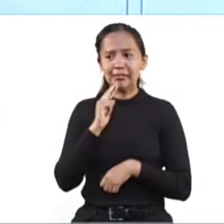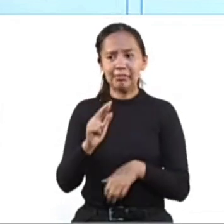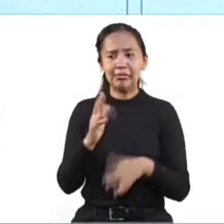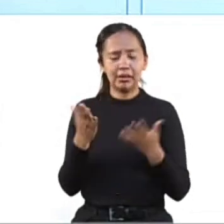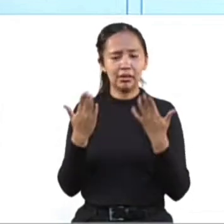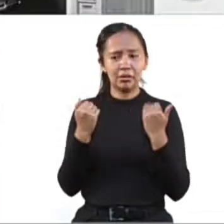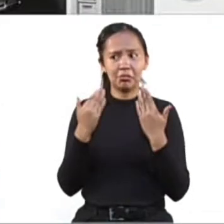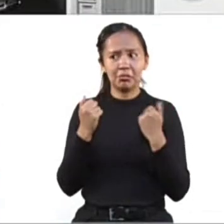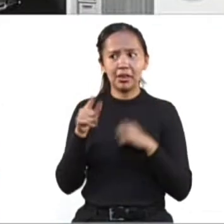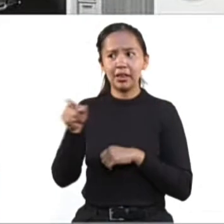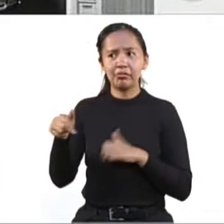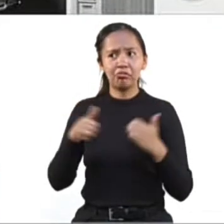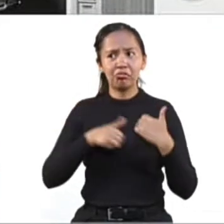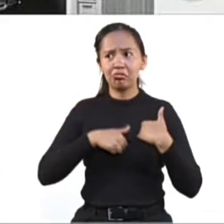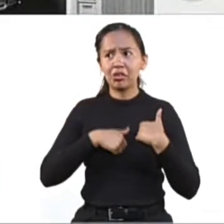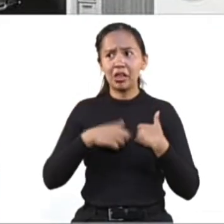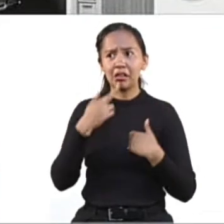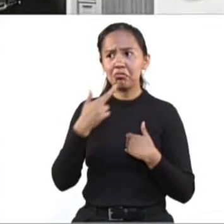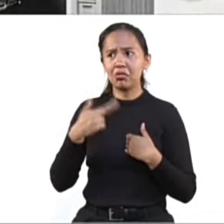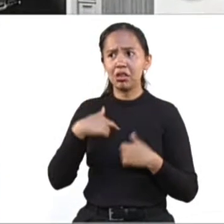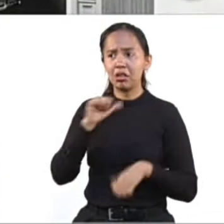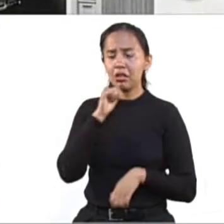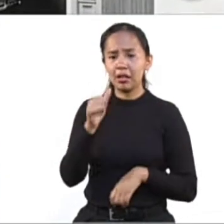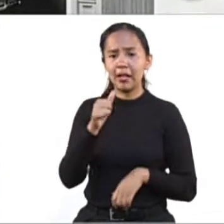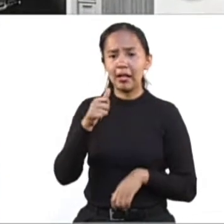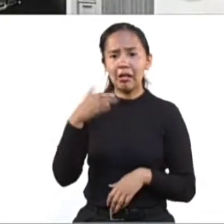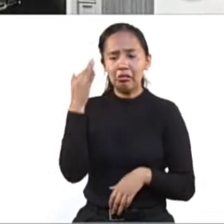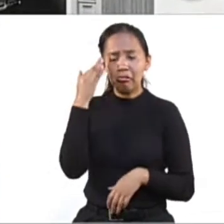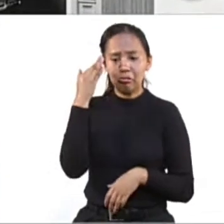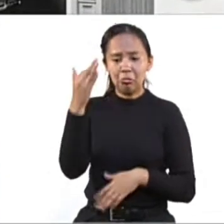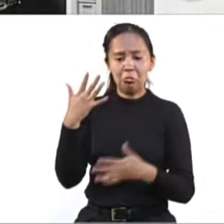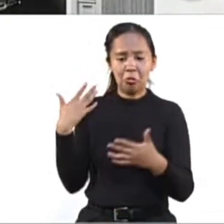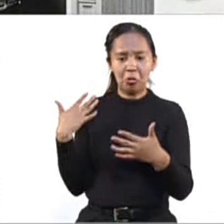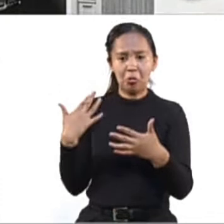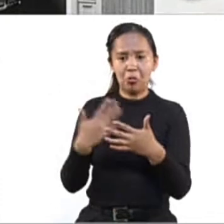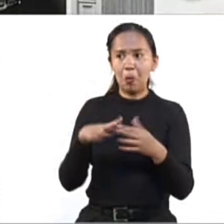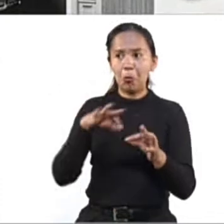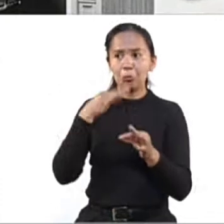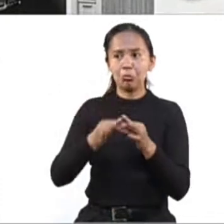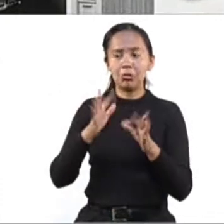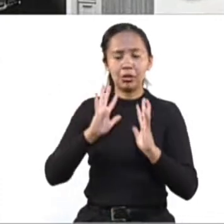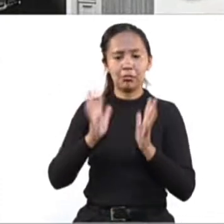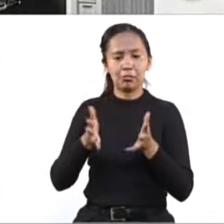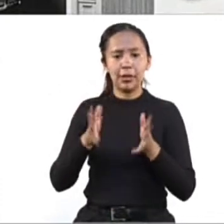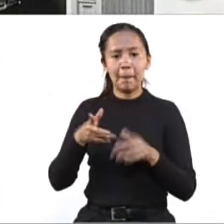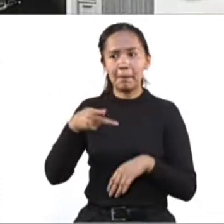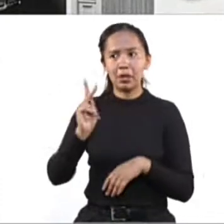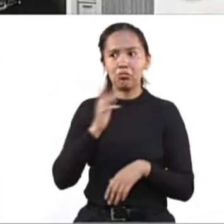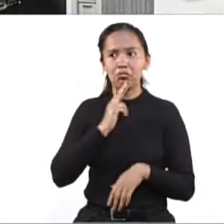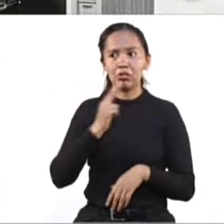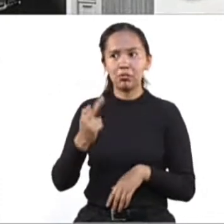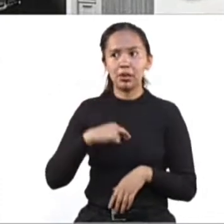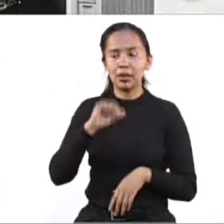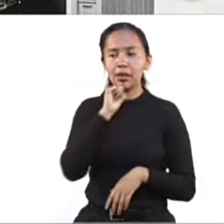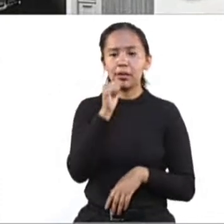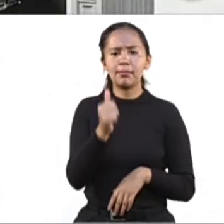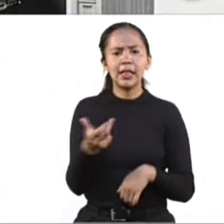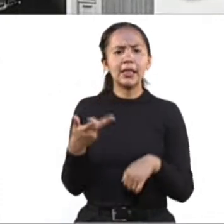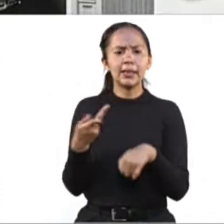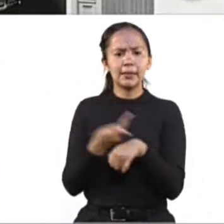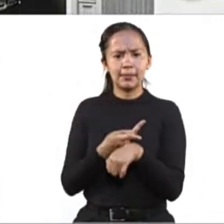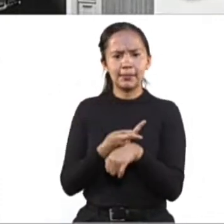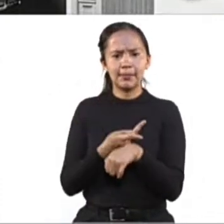parte de la autoridad y ya pasó el plazo normativo para resolverle el trámite y no ha tenido una atención favorable,